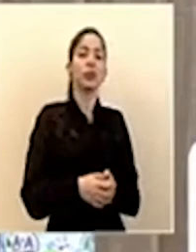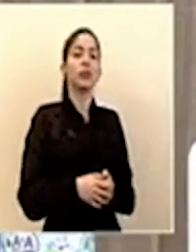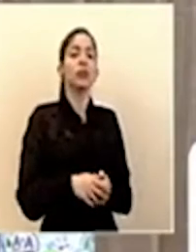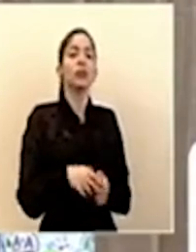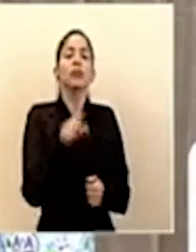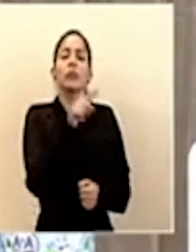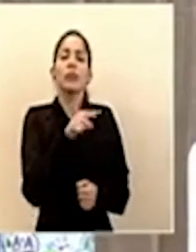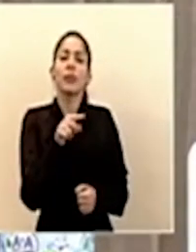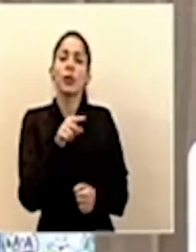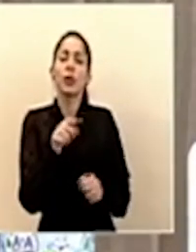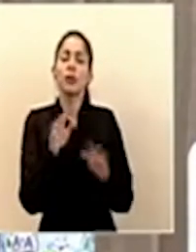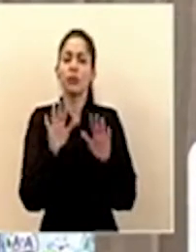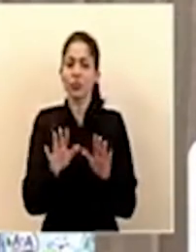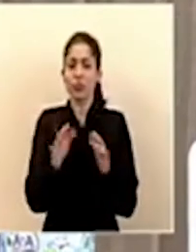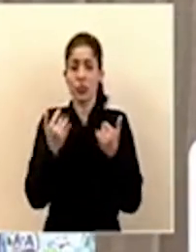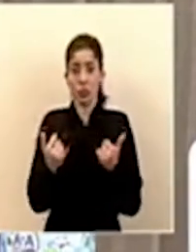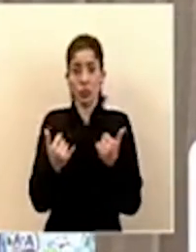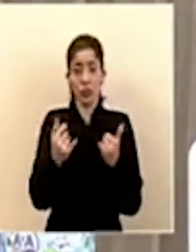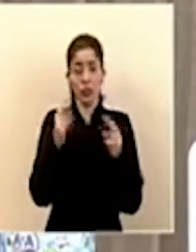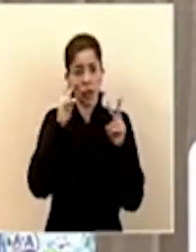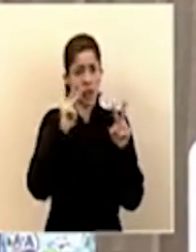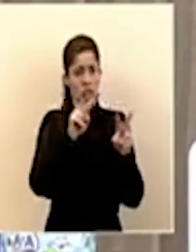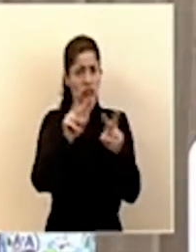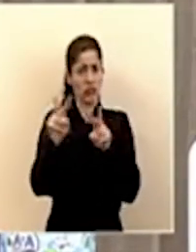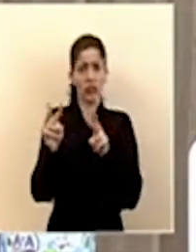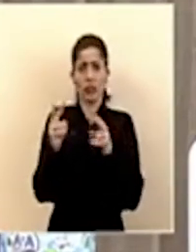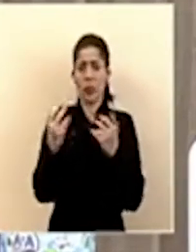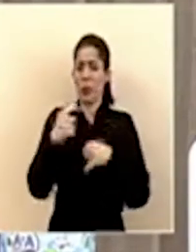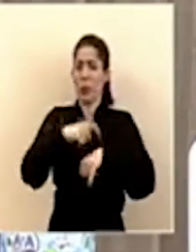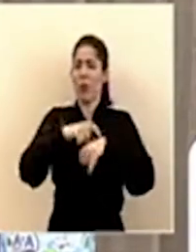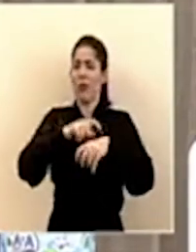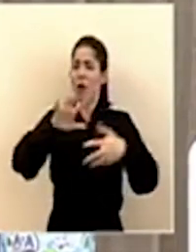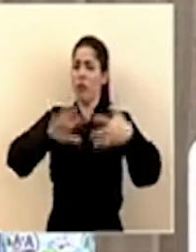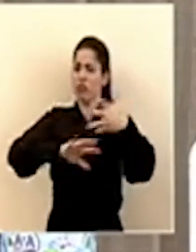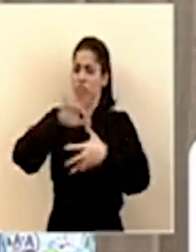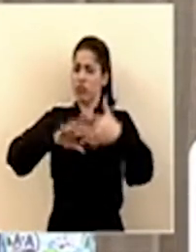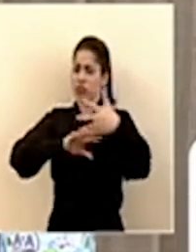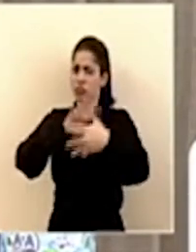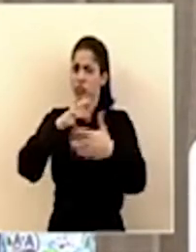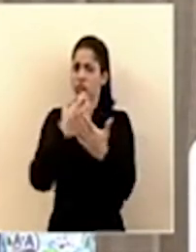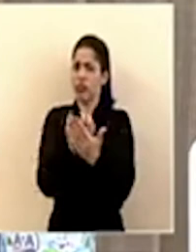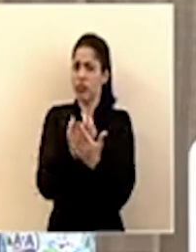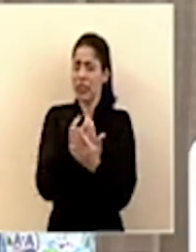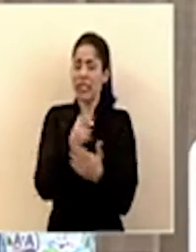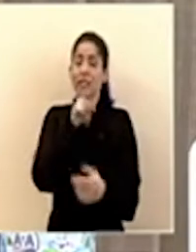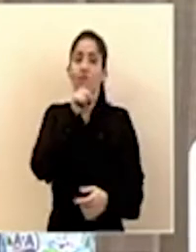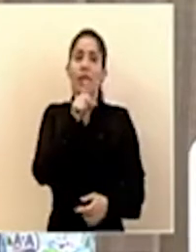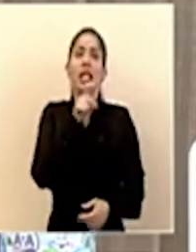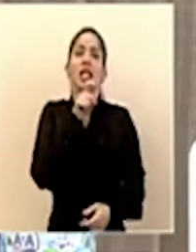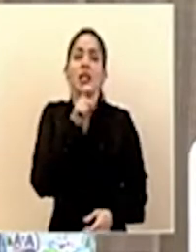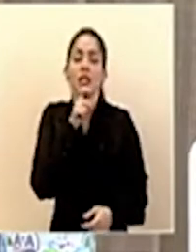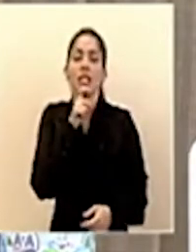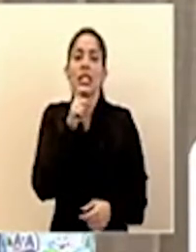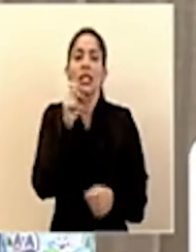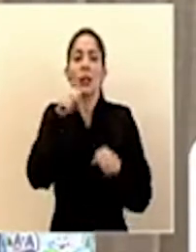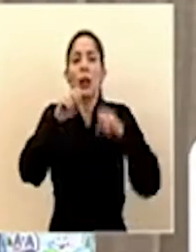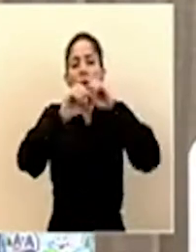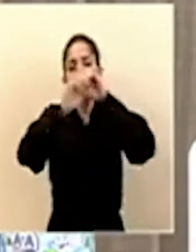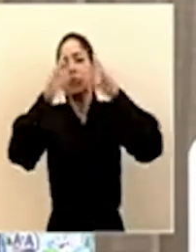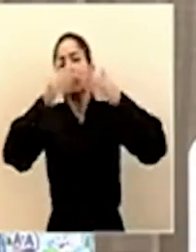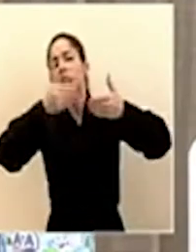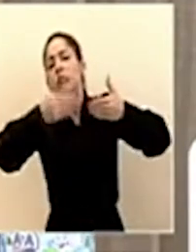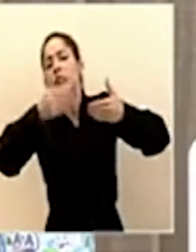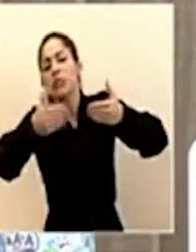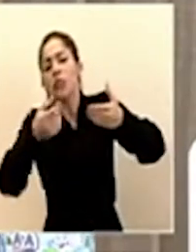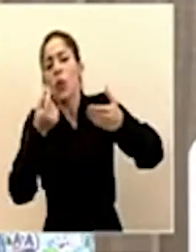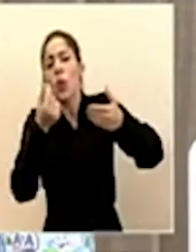lo que estamos viendo es un momento de incertidumbre económica donde es muy difícil proyectar y calcular cuáles van a